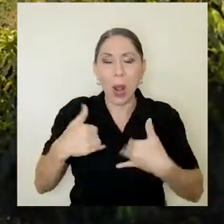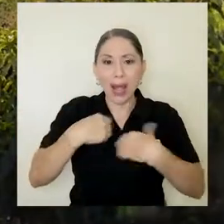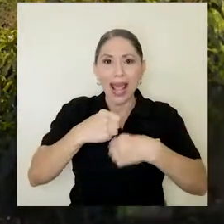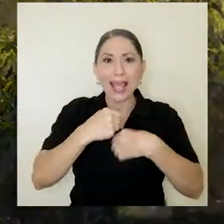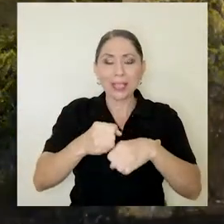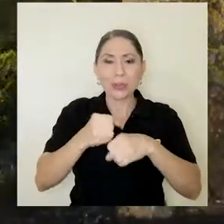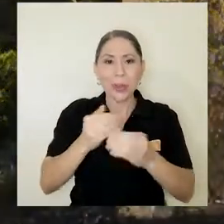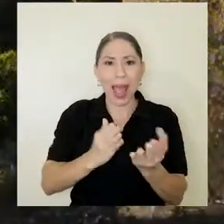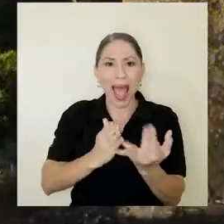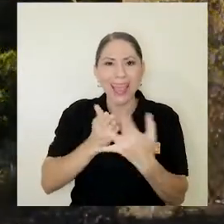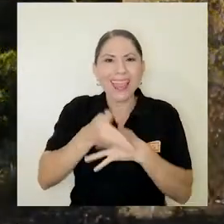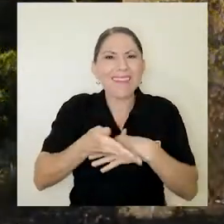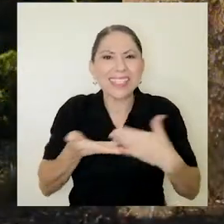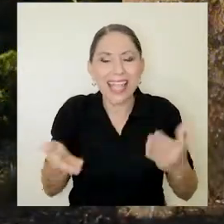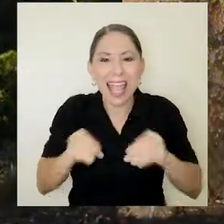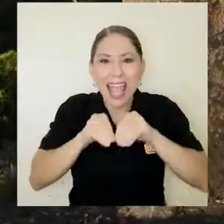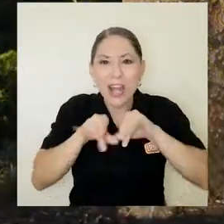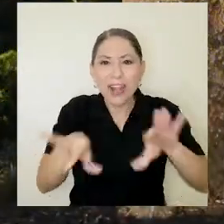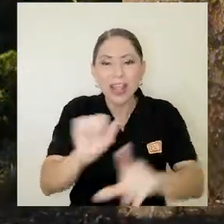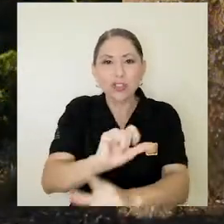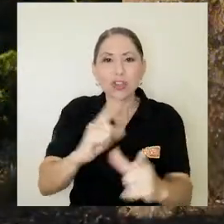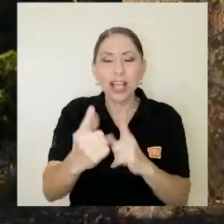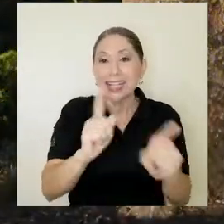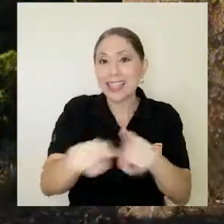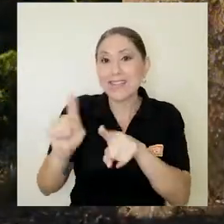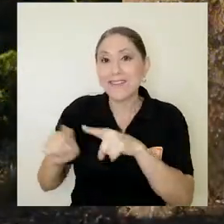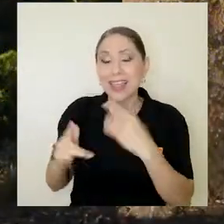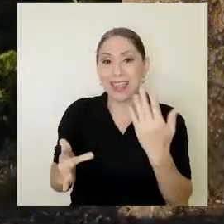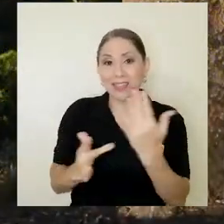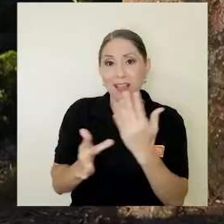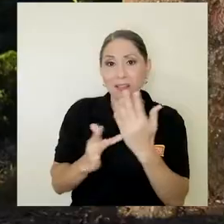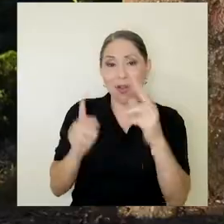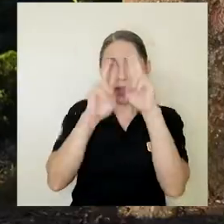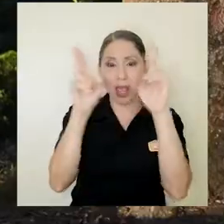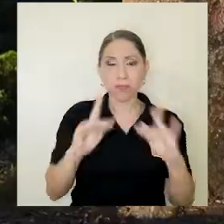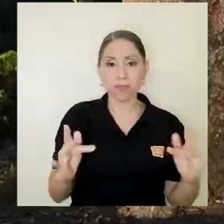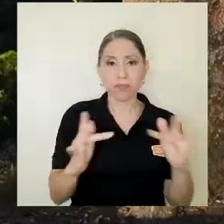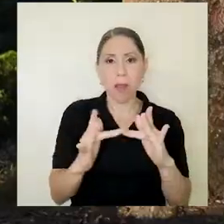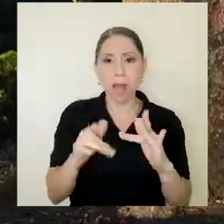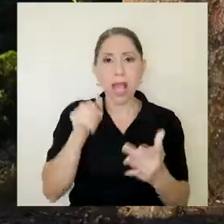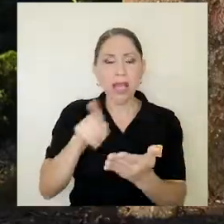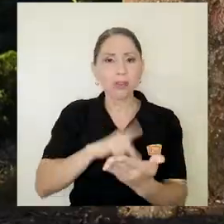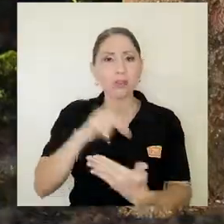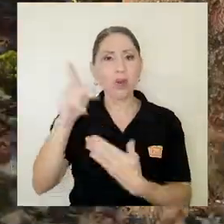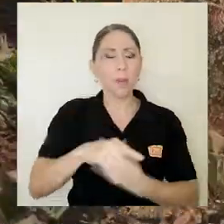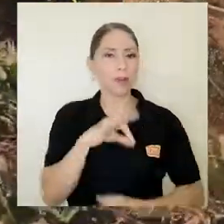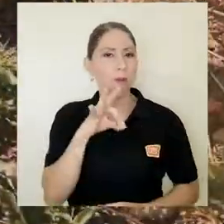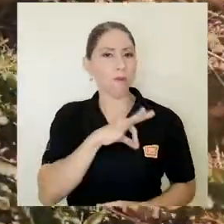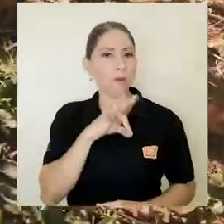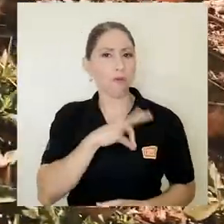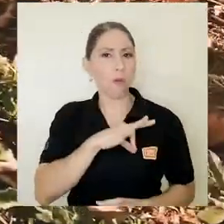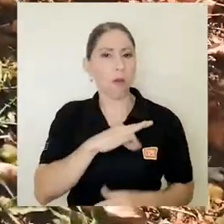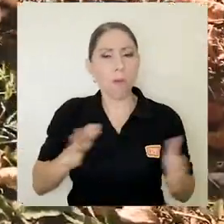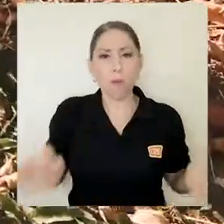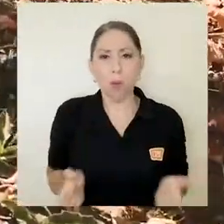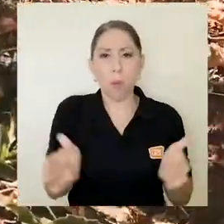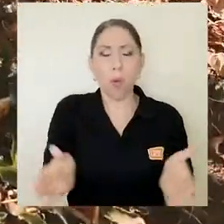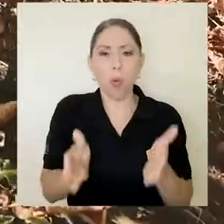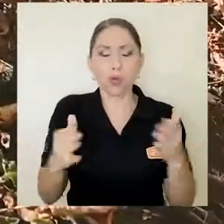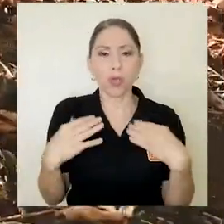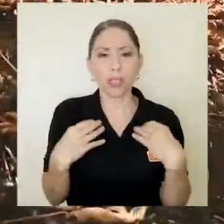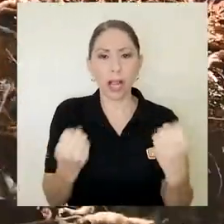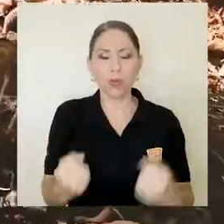través de las redes sociales y otras plataformas digitales, programas que han favorecido la promoción de la salud.